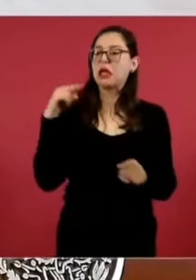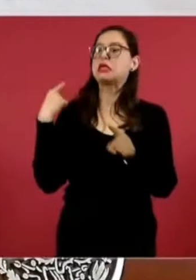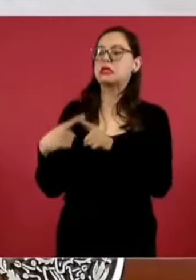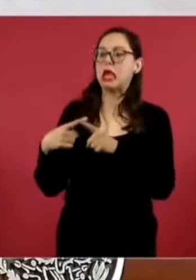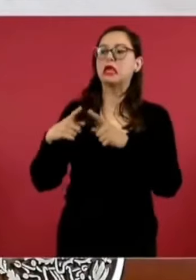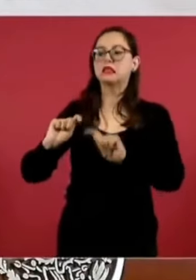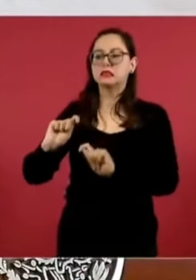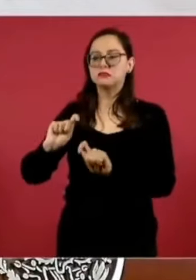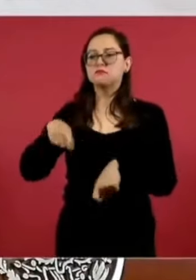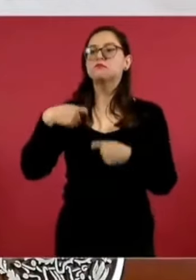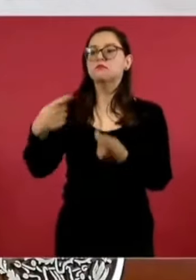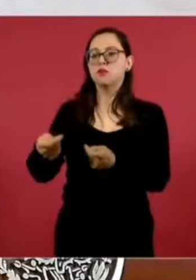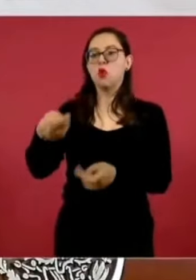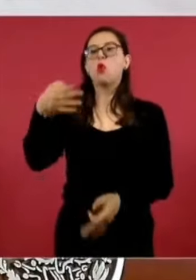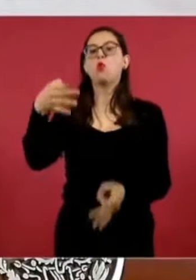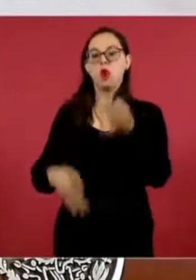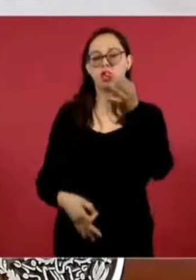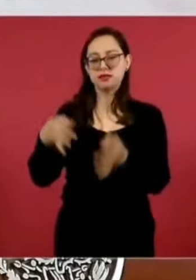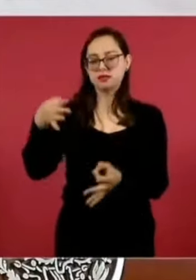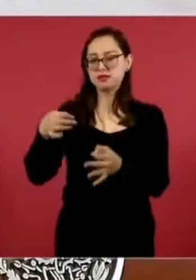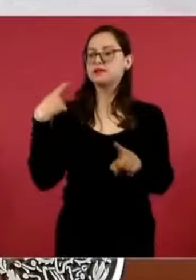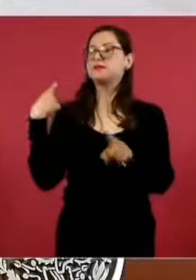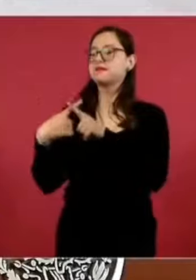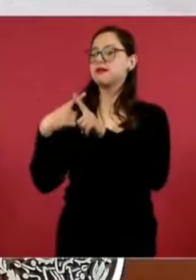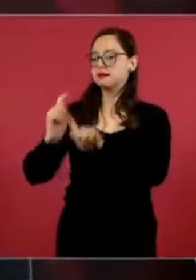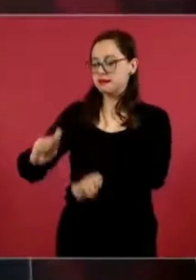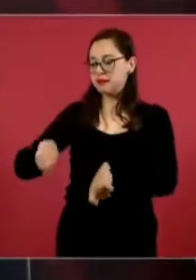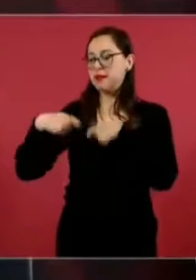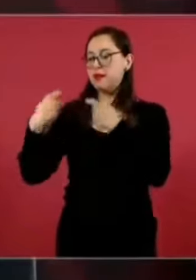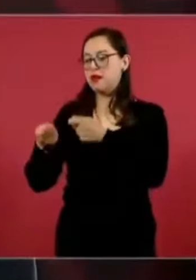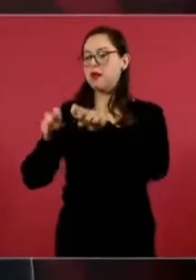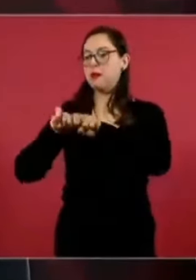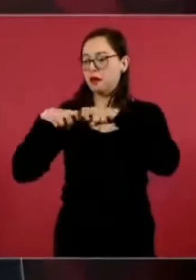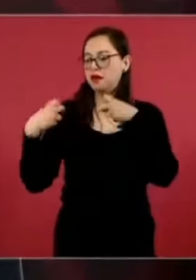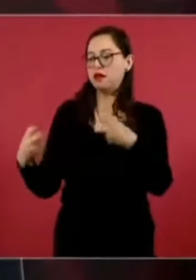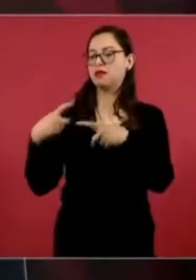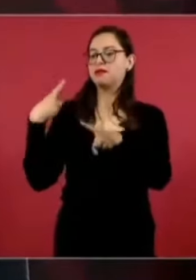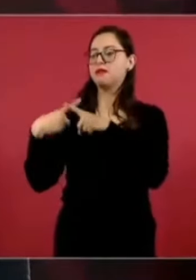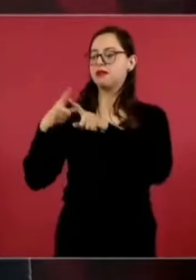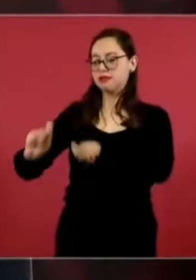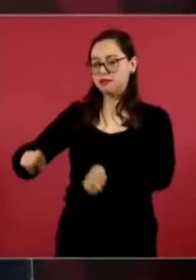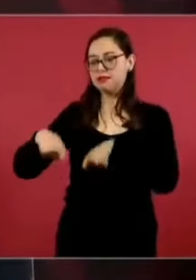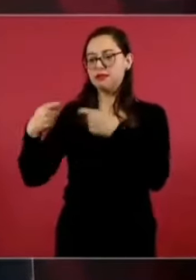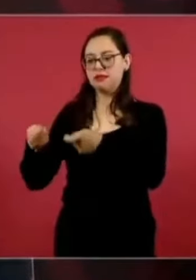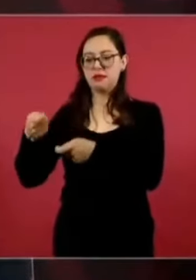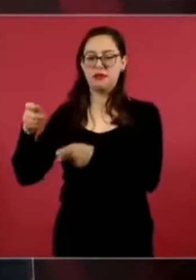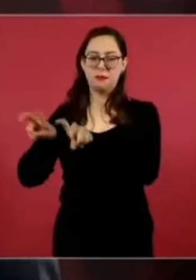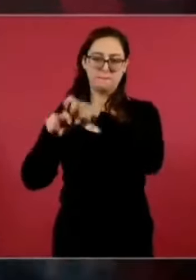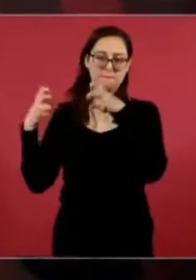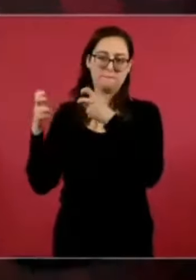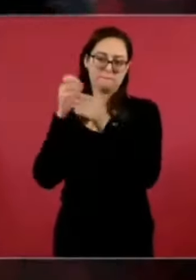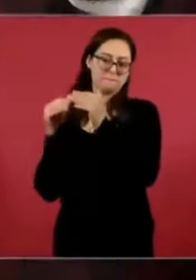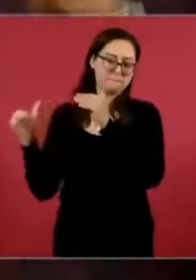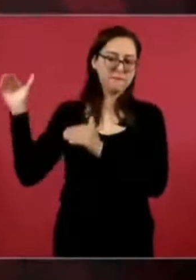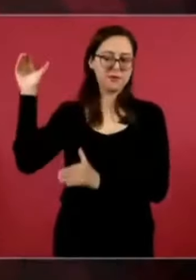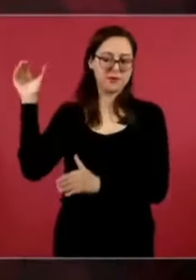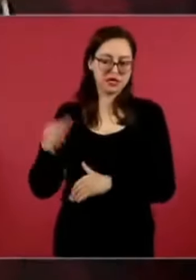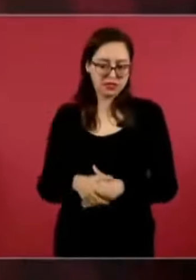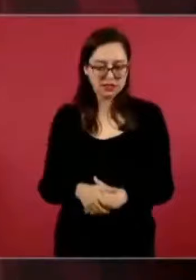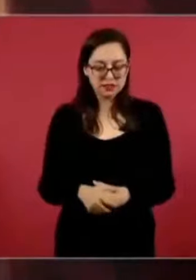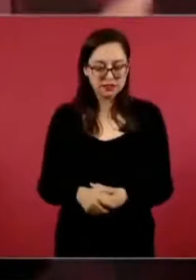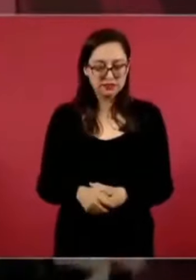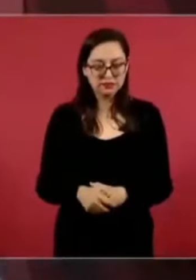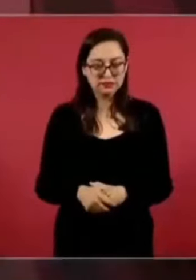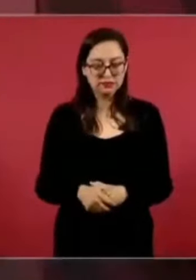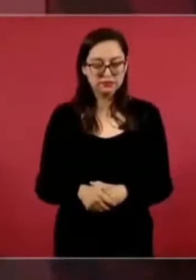juez, quién debe de ser magistrado, quién debe de ser ministro. Y si con argucias